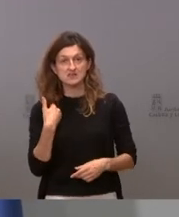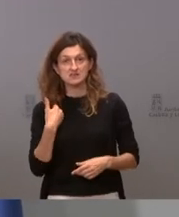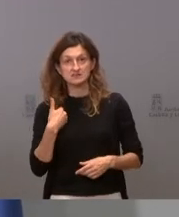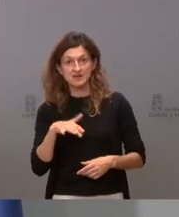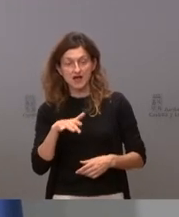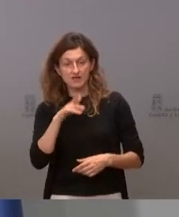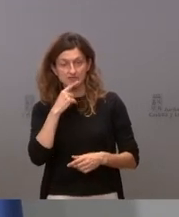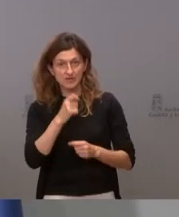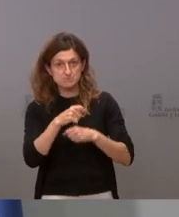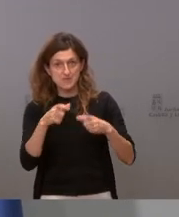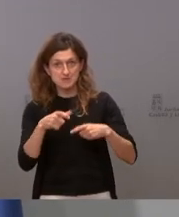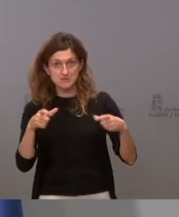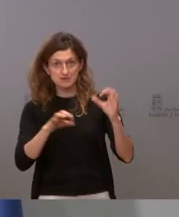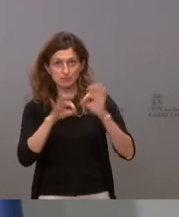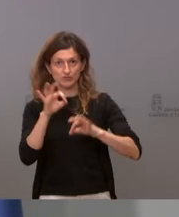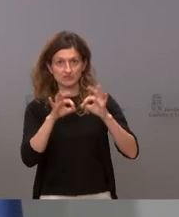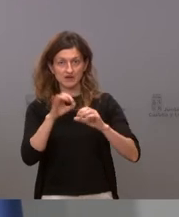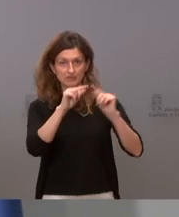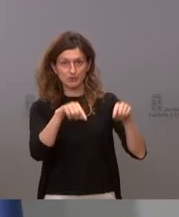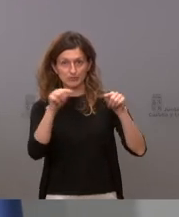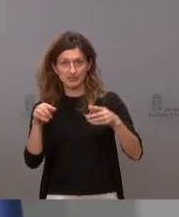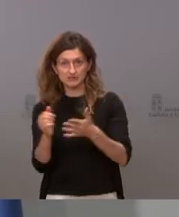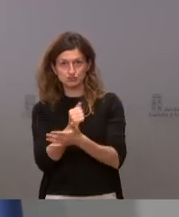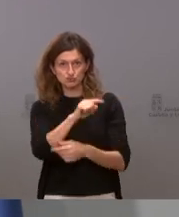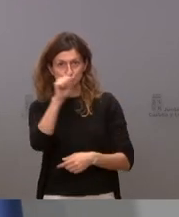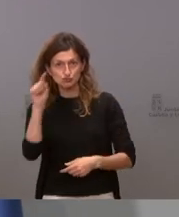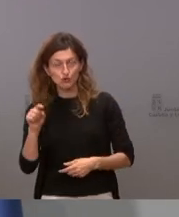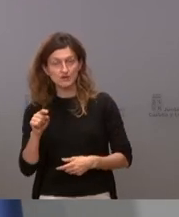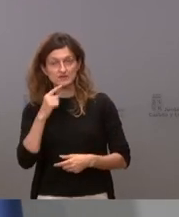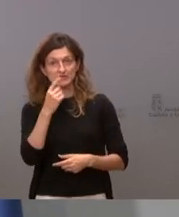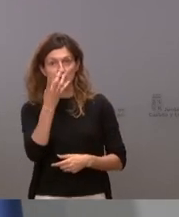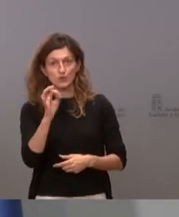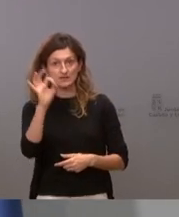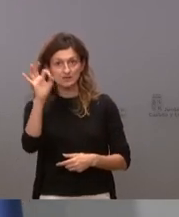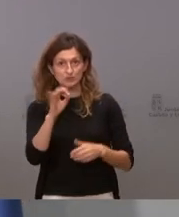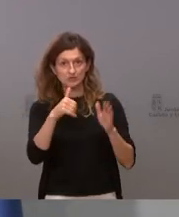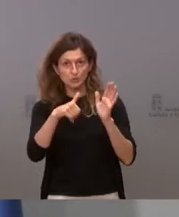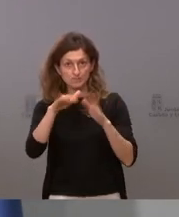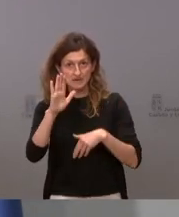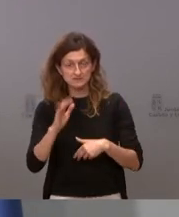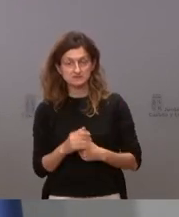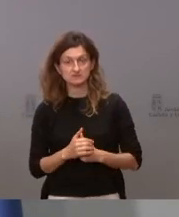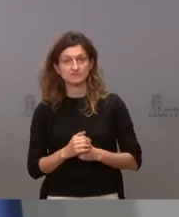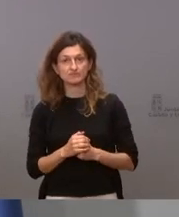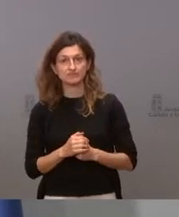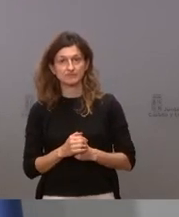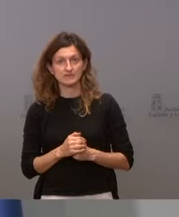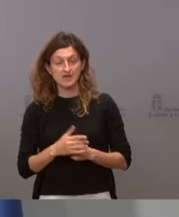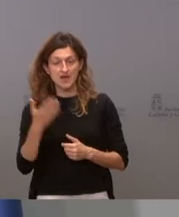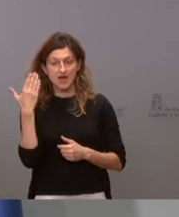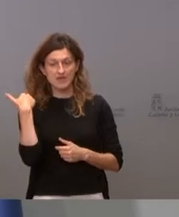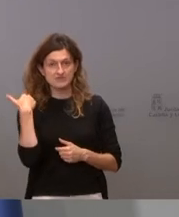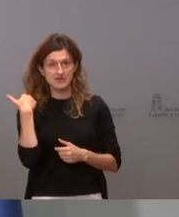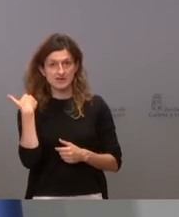ocupando cada vez mayor porcentaje en todas las provincias estamos ya por encima del 40% del total de las consultas creo que lo comentó ayer